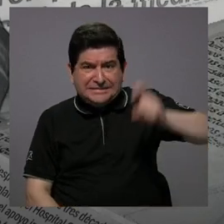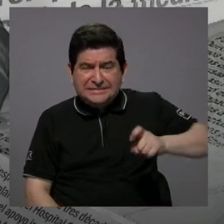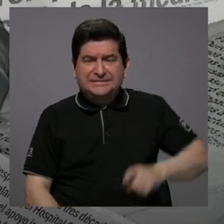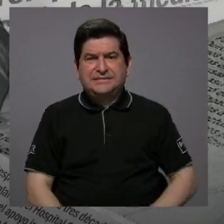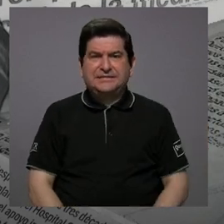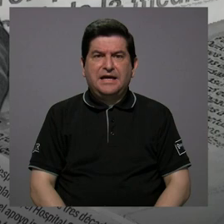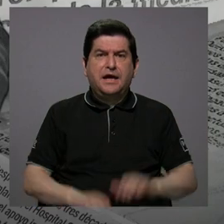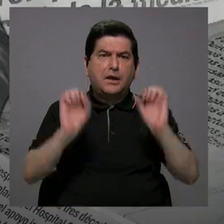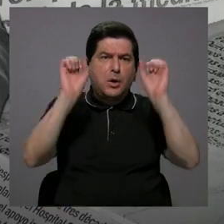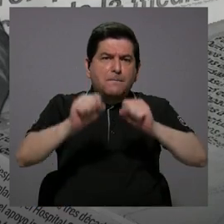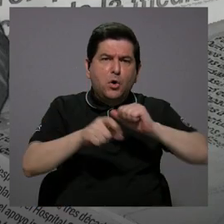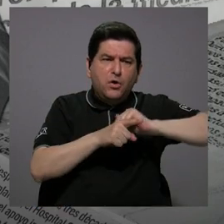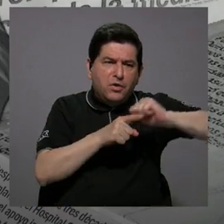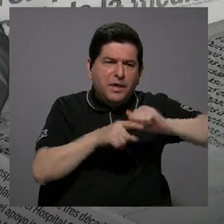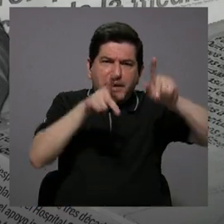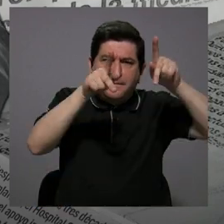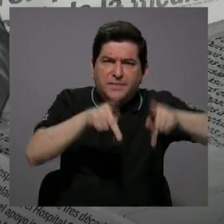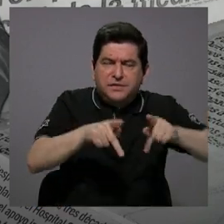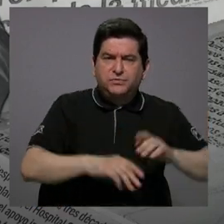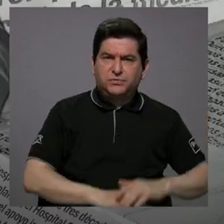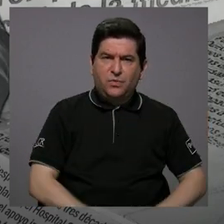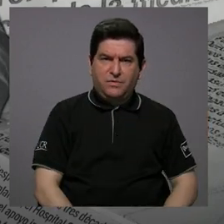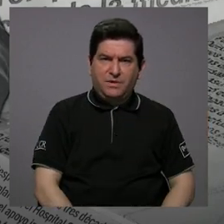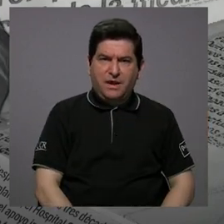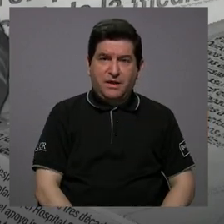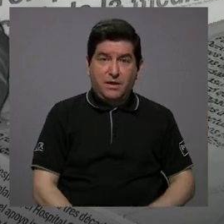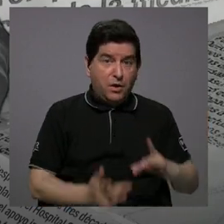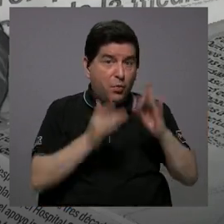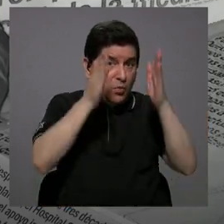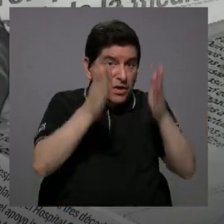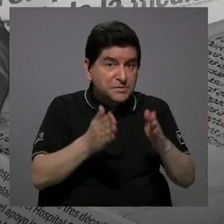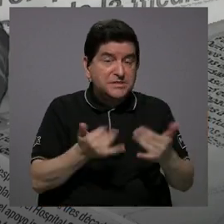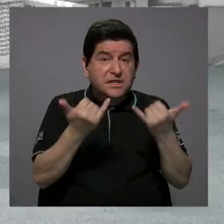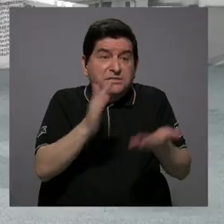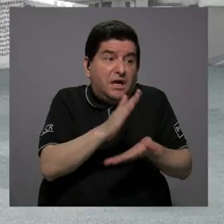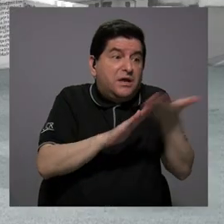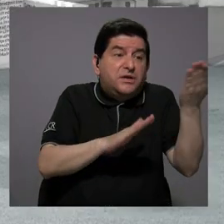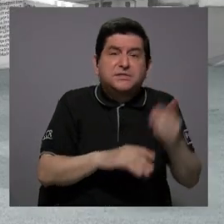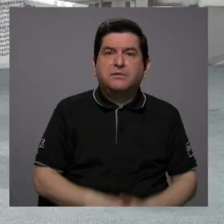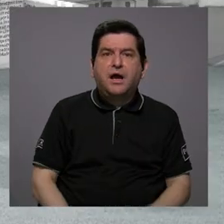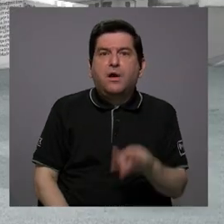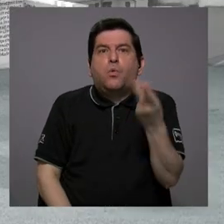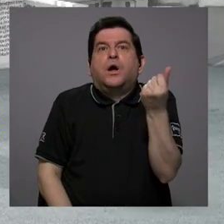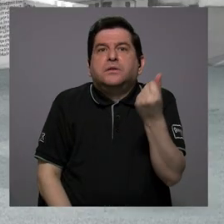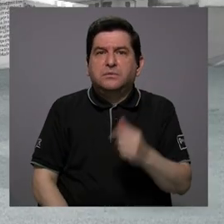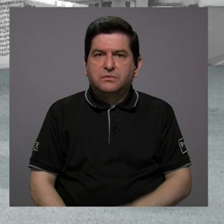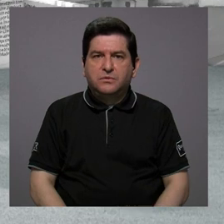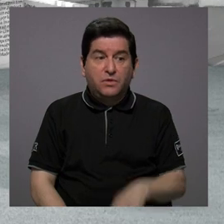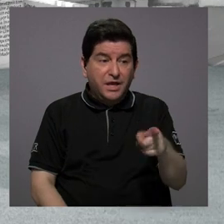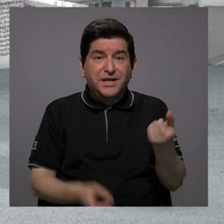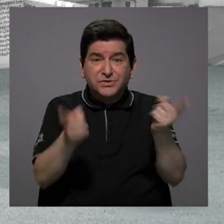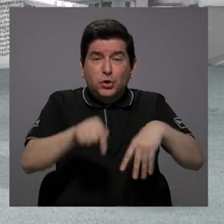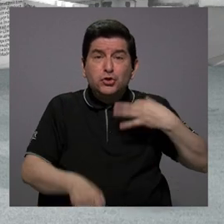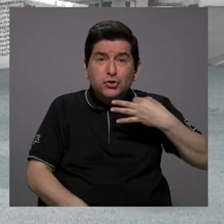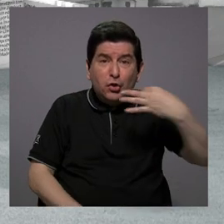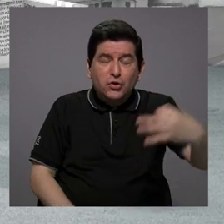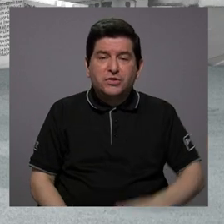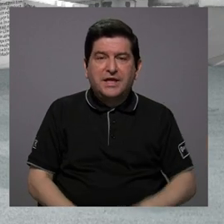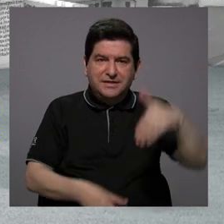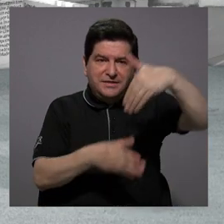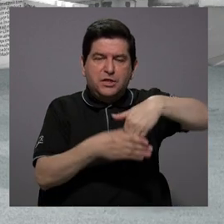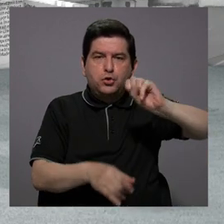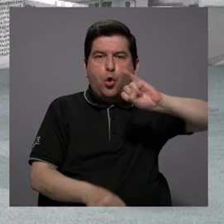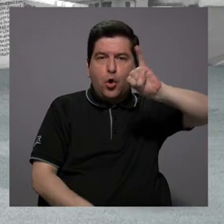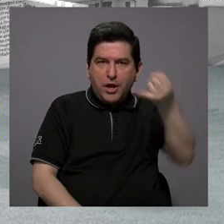poder capacitar a una persona especialista que se nos va. Y eso nos está pasando a diario en el organismo de